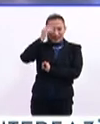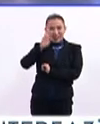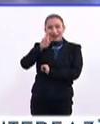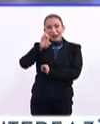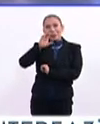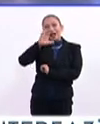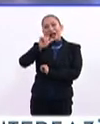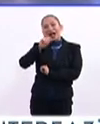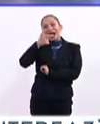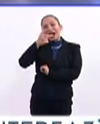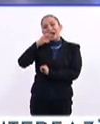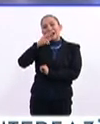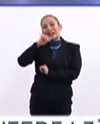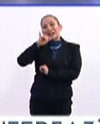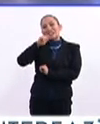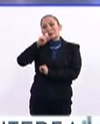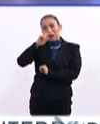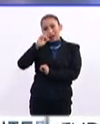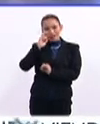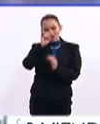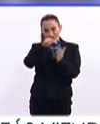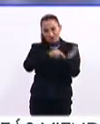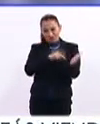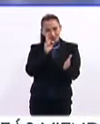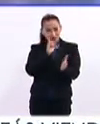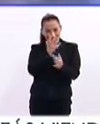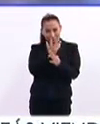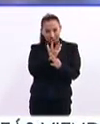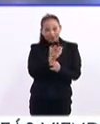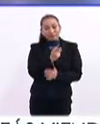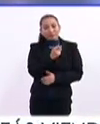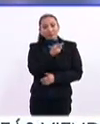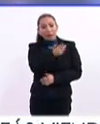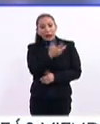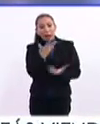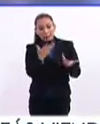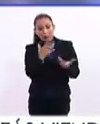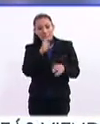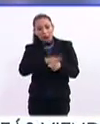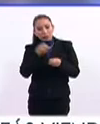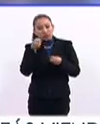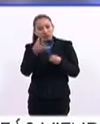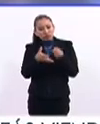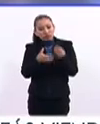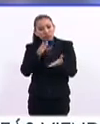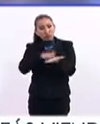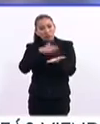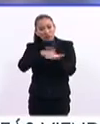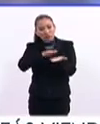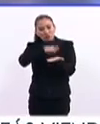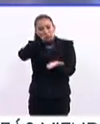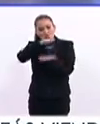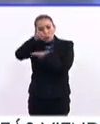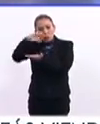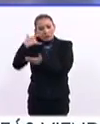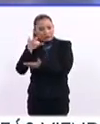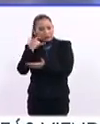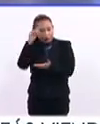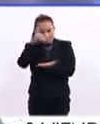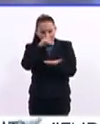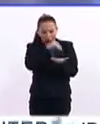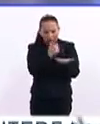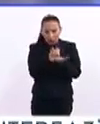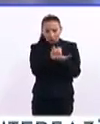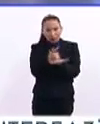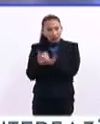ahí en pantalla firmando este convenio, pues generará muchísima documentación, muchísimos esfuerzos para